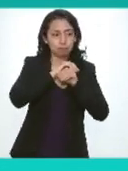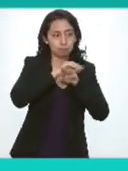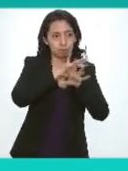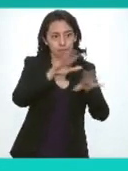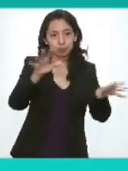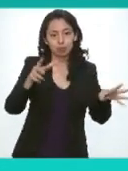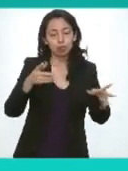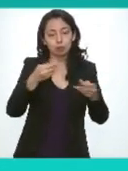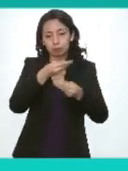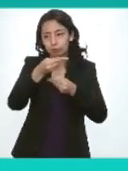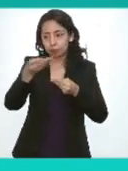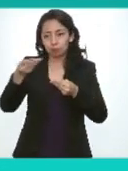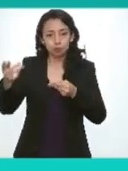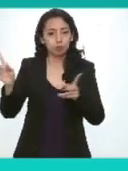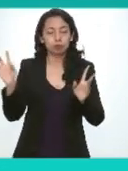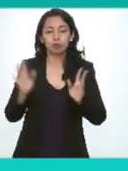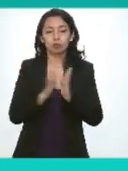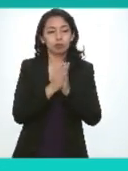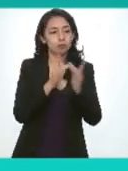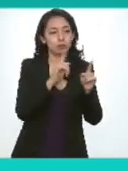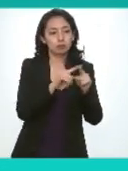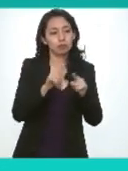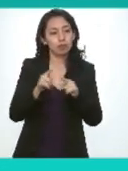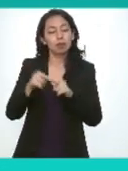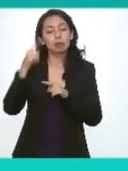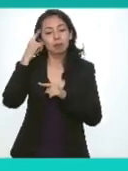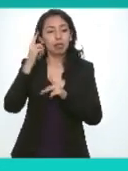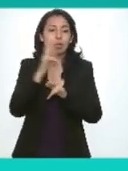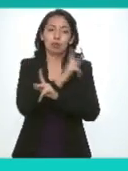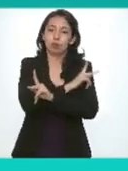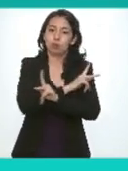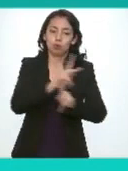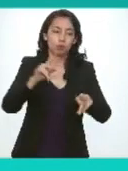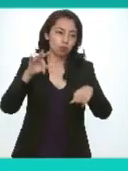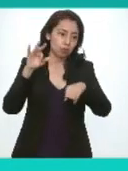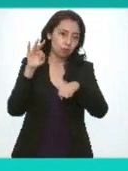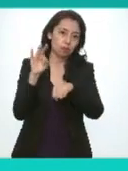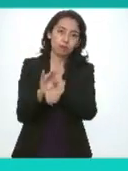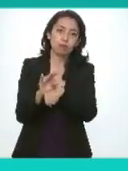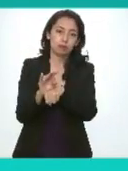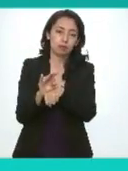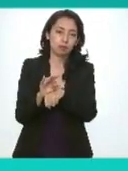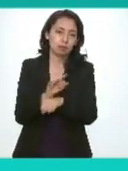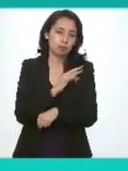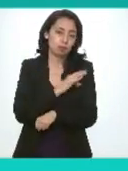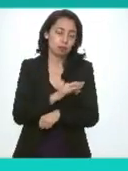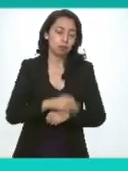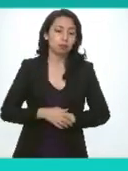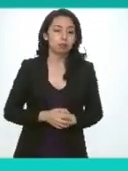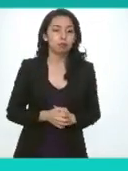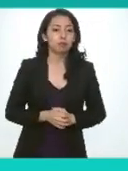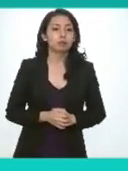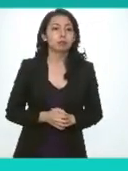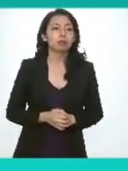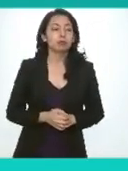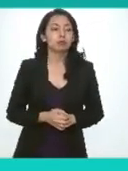de diversos ejemplares para servicio de todos y cada uno de nosotros